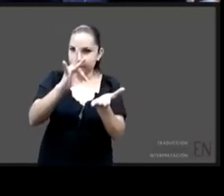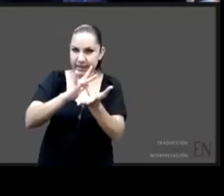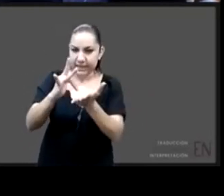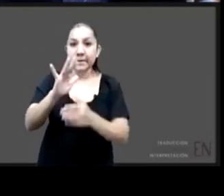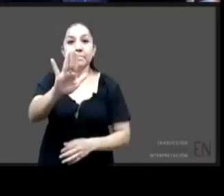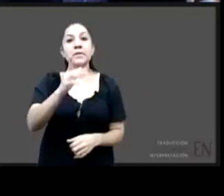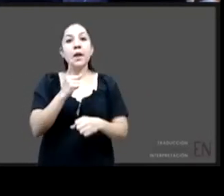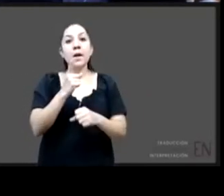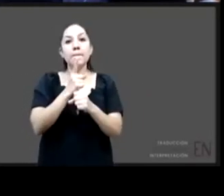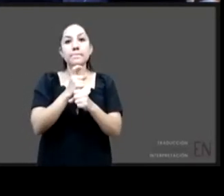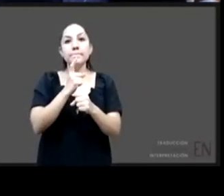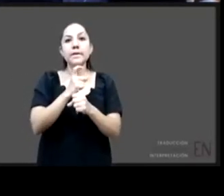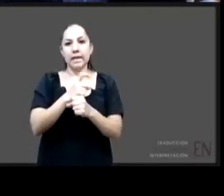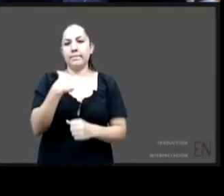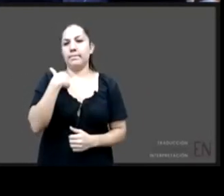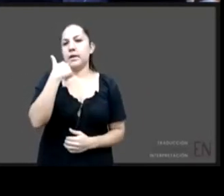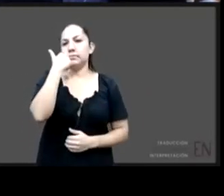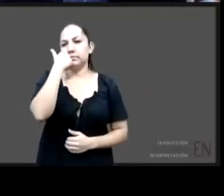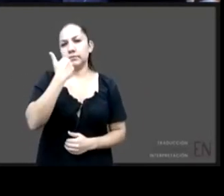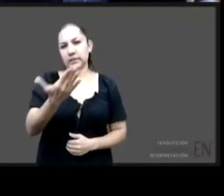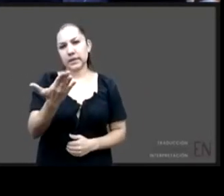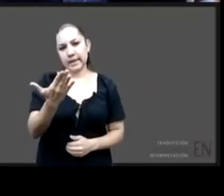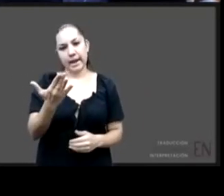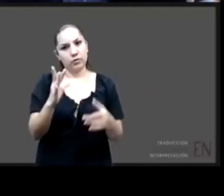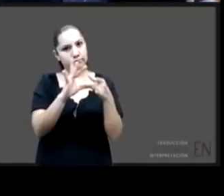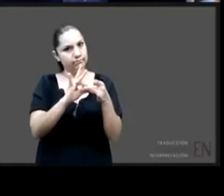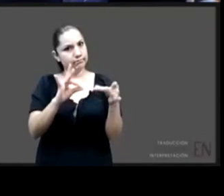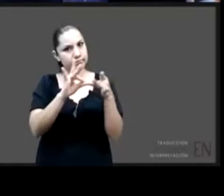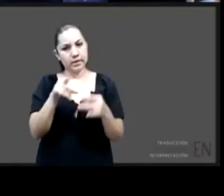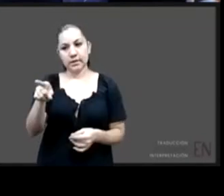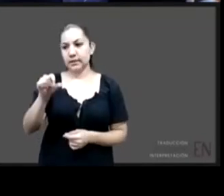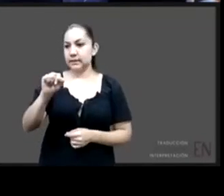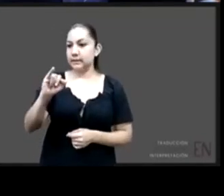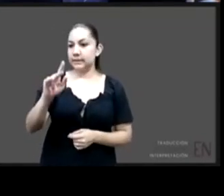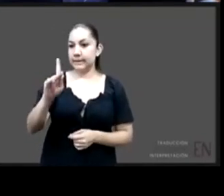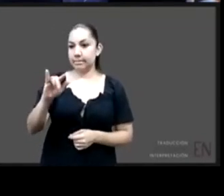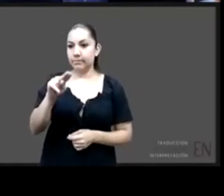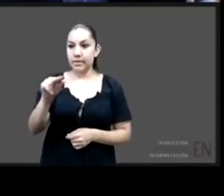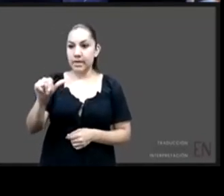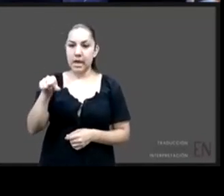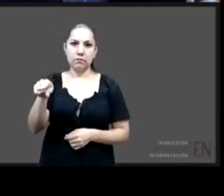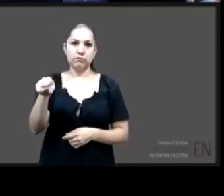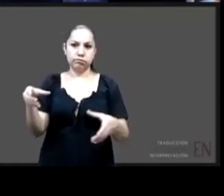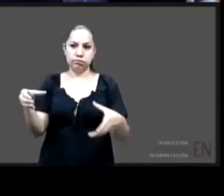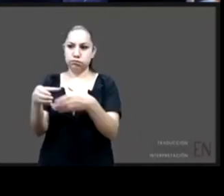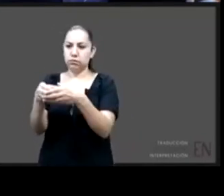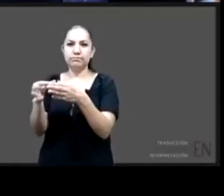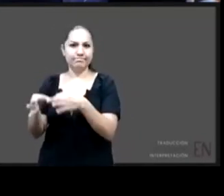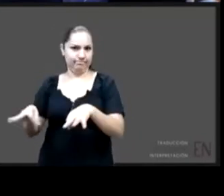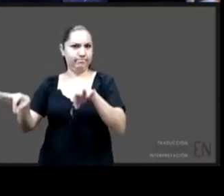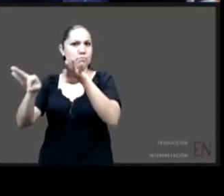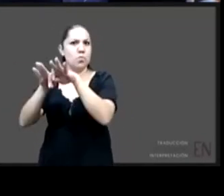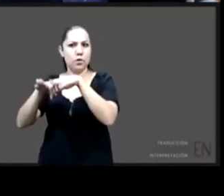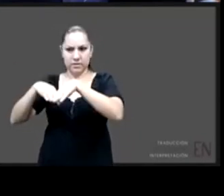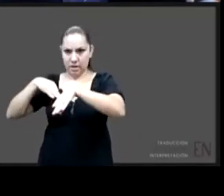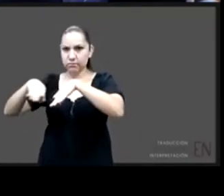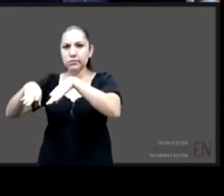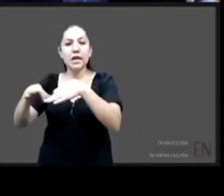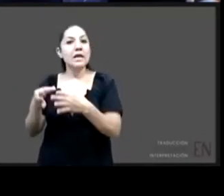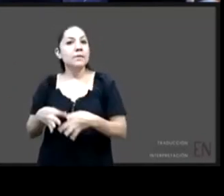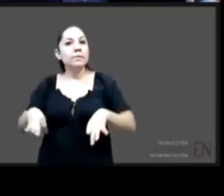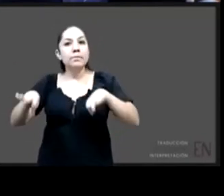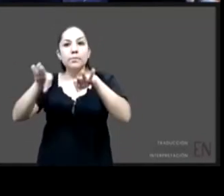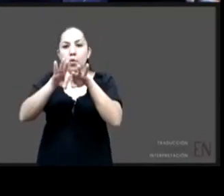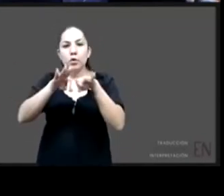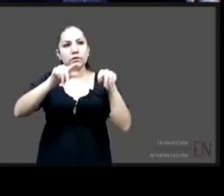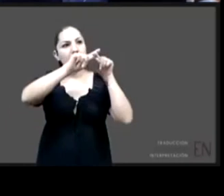reforzar la importancia de disciplina, la importancia de construir a nivel nacional de los estados y